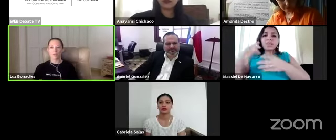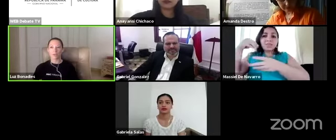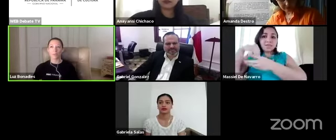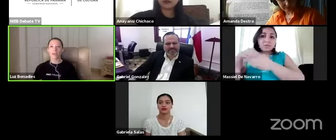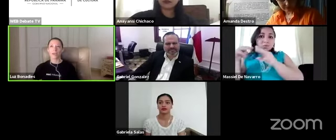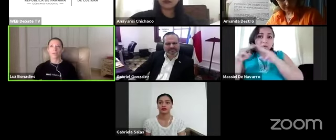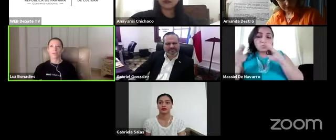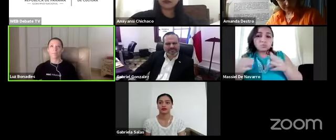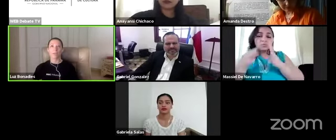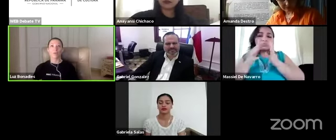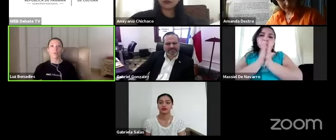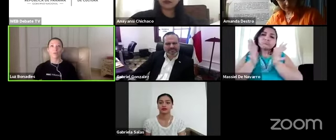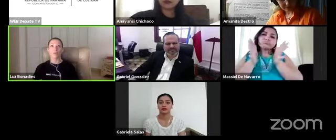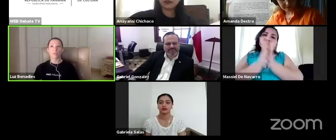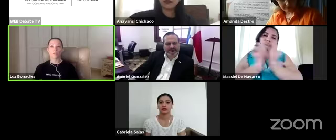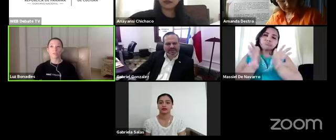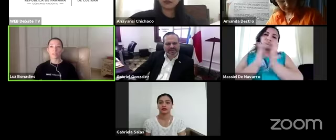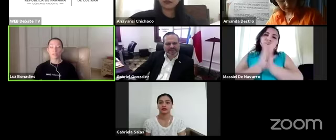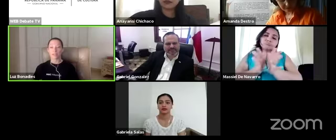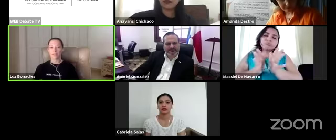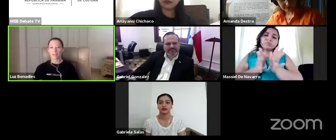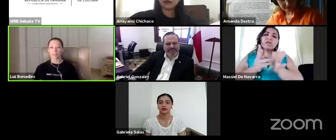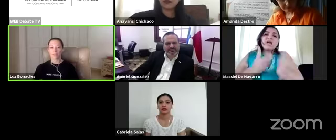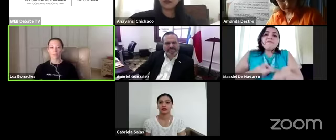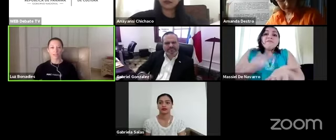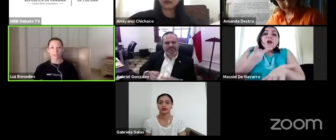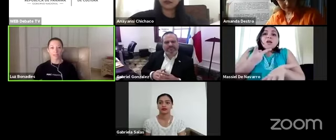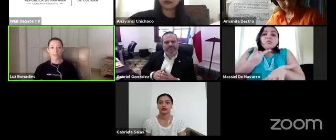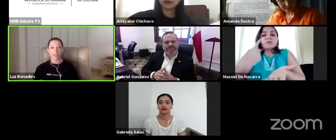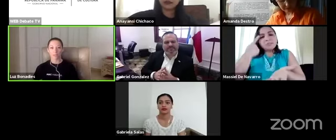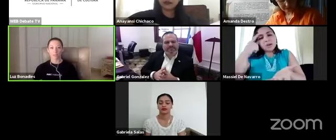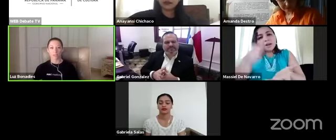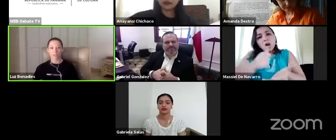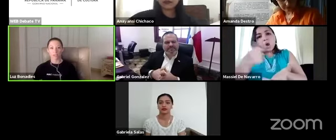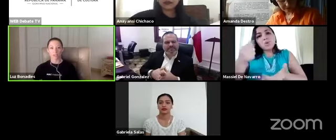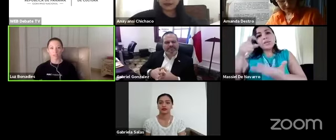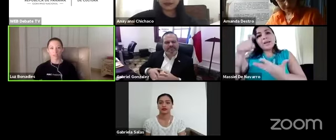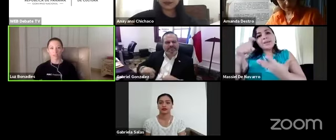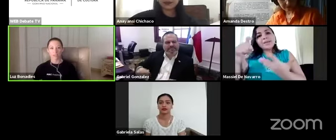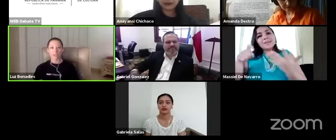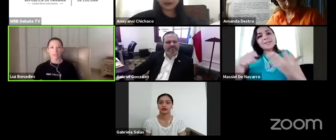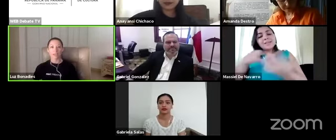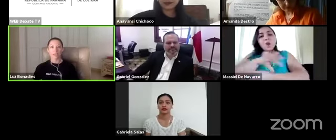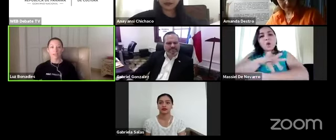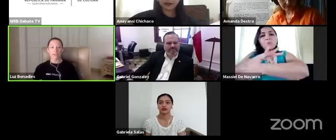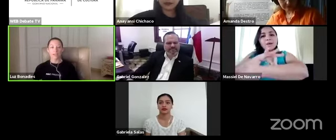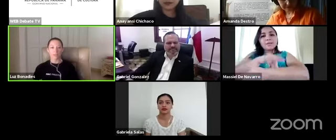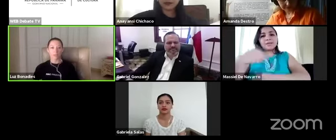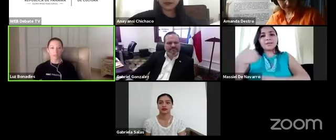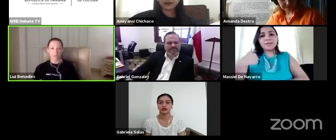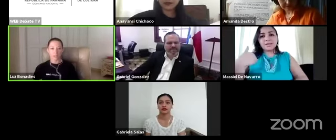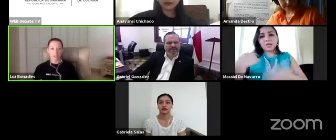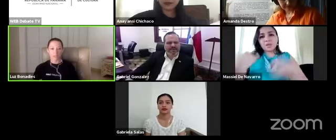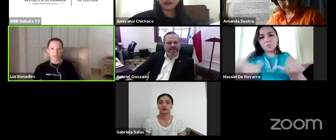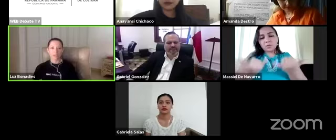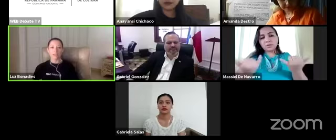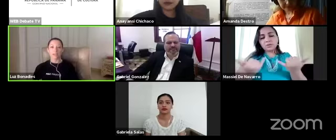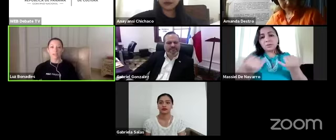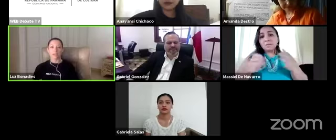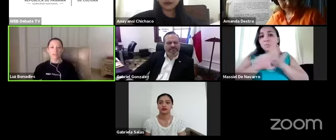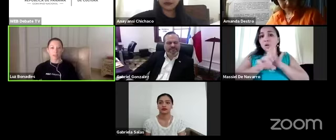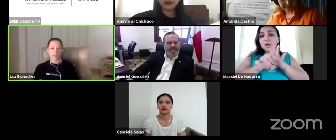valor para otro tipo de necesidades humanitarias que hemos visto en esta crisis es decir la solidaridad